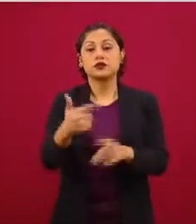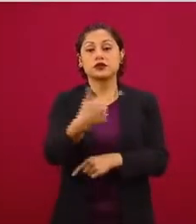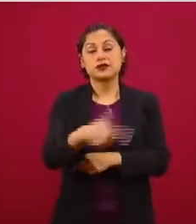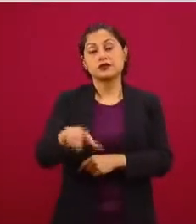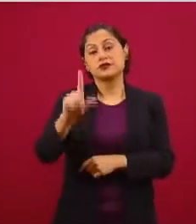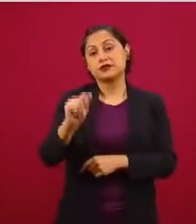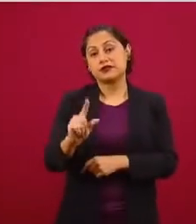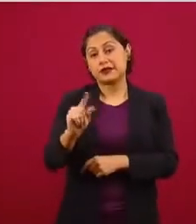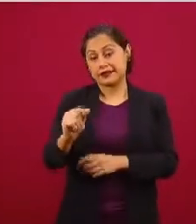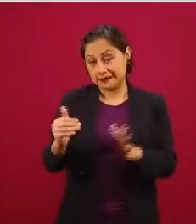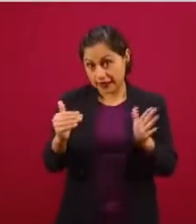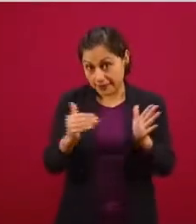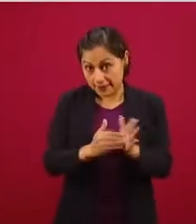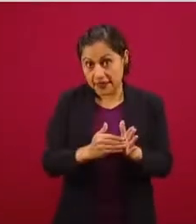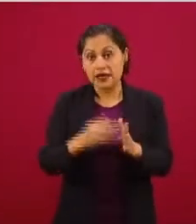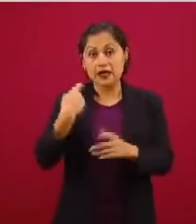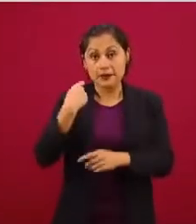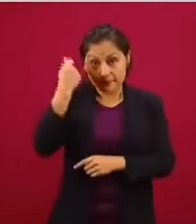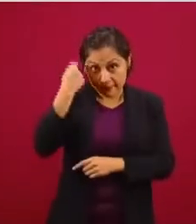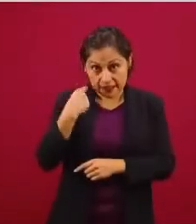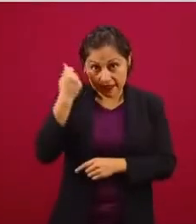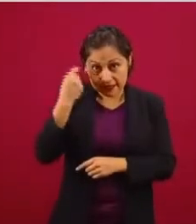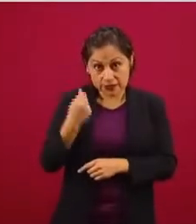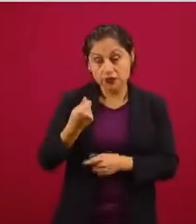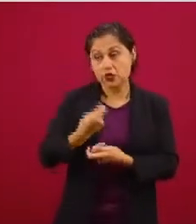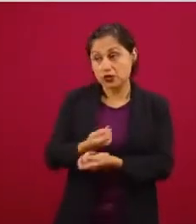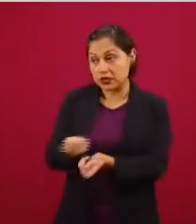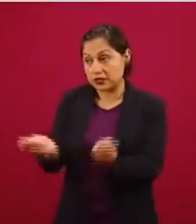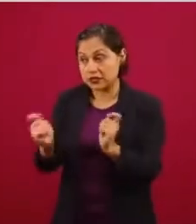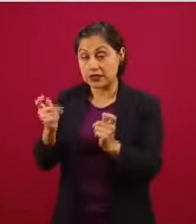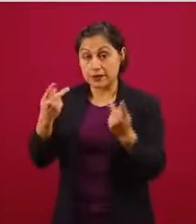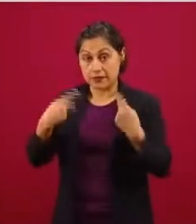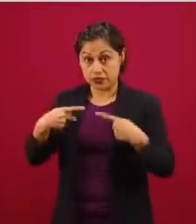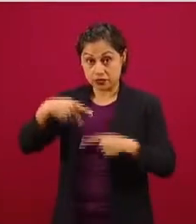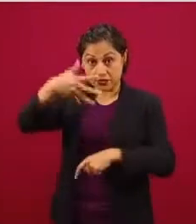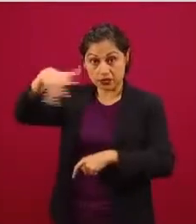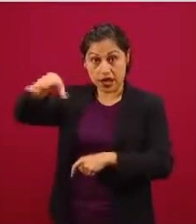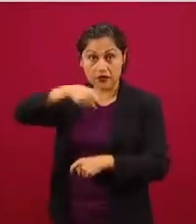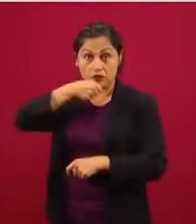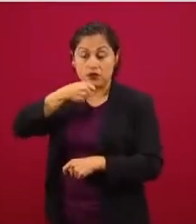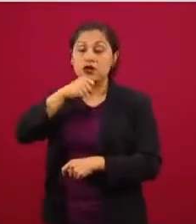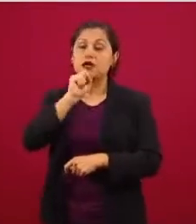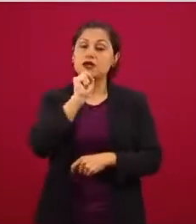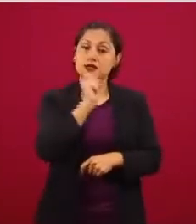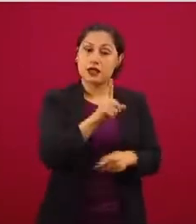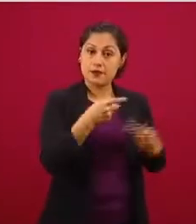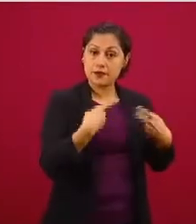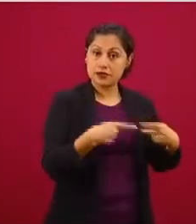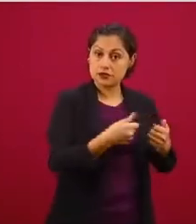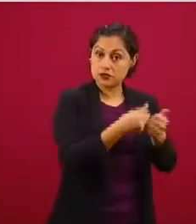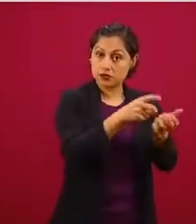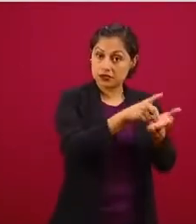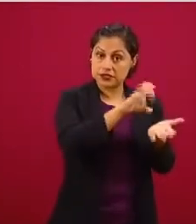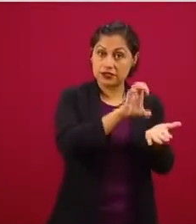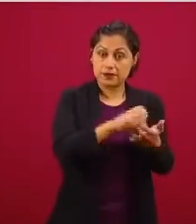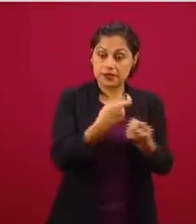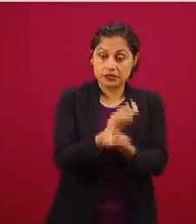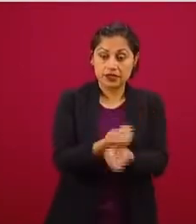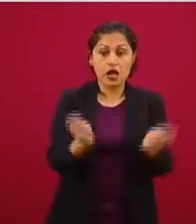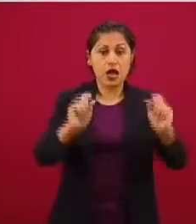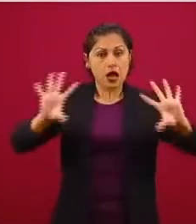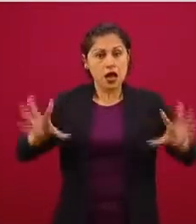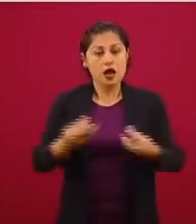bienestar. Entre la pensión de adulto mayor y la pensión de discapacidad estamos casi llegando a los